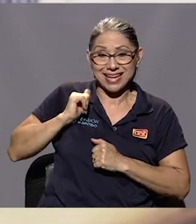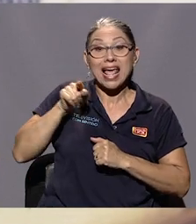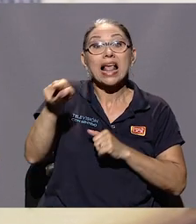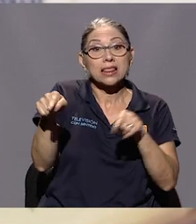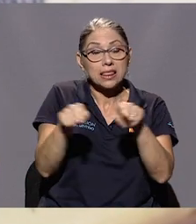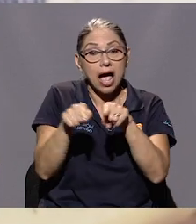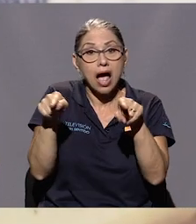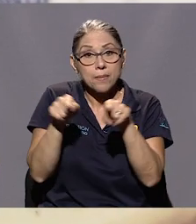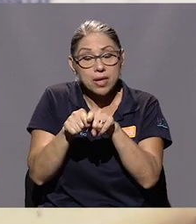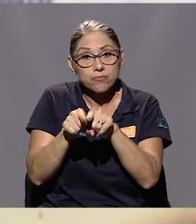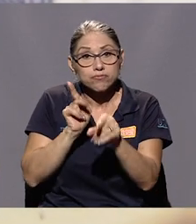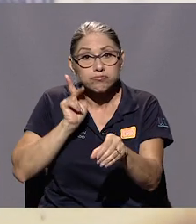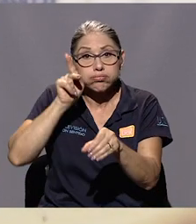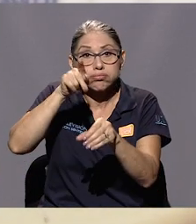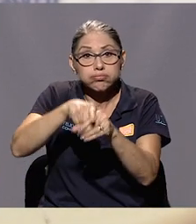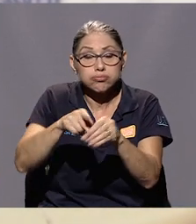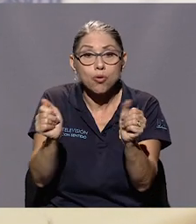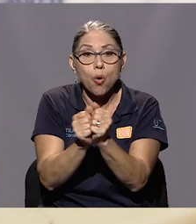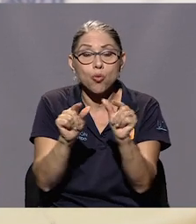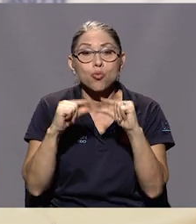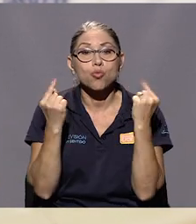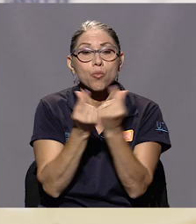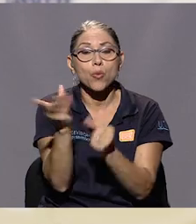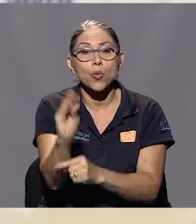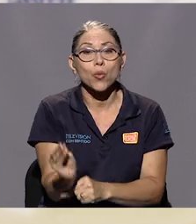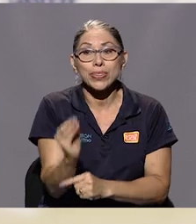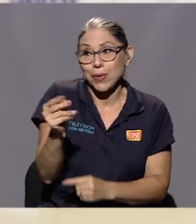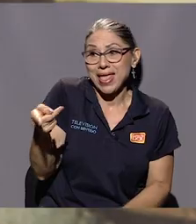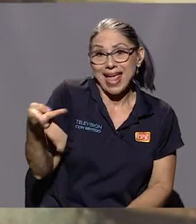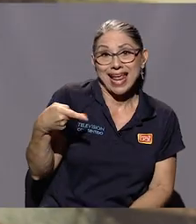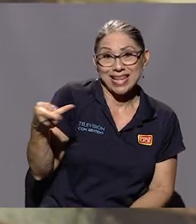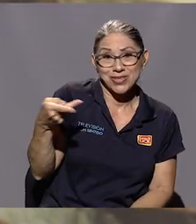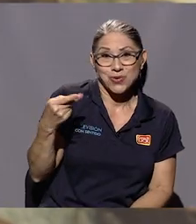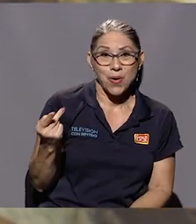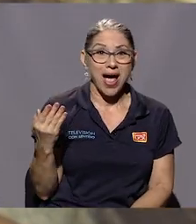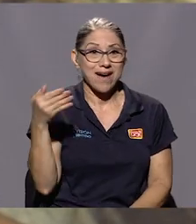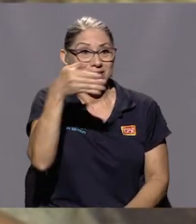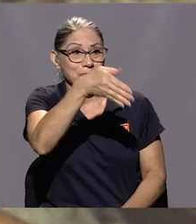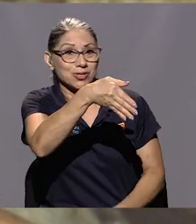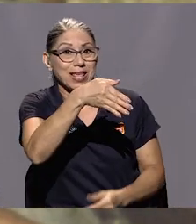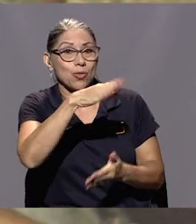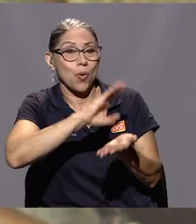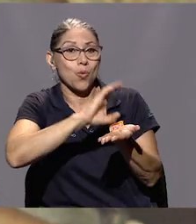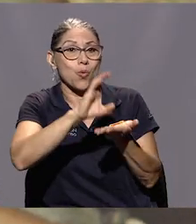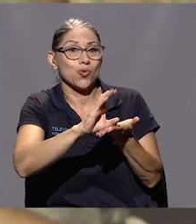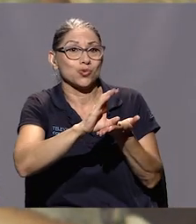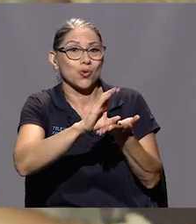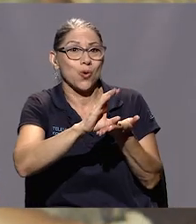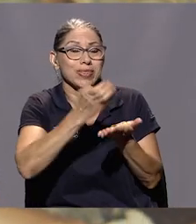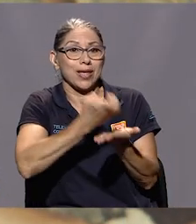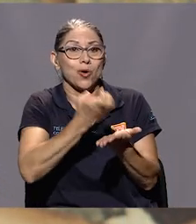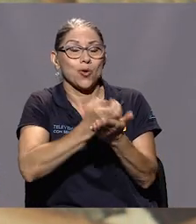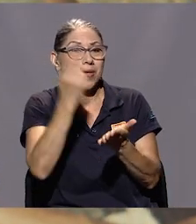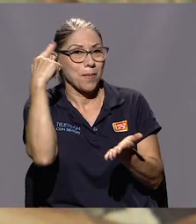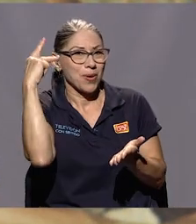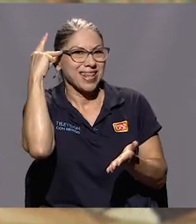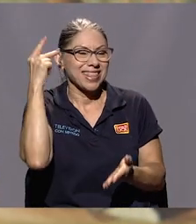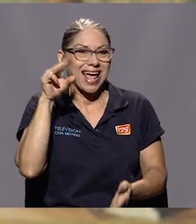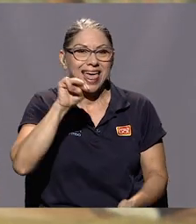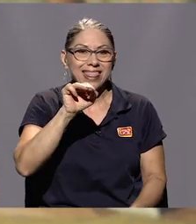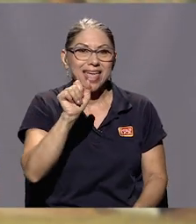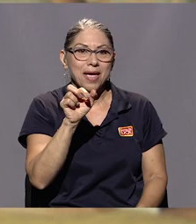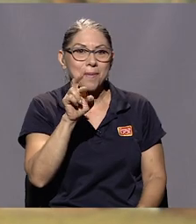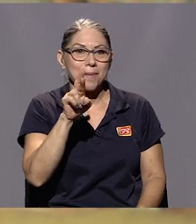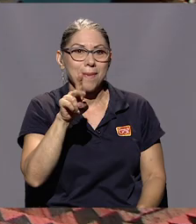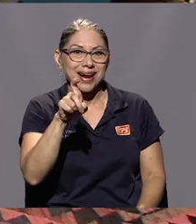también militaba en la juventud, y él y yo habíamos asistido a un curso como de marxismo, economía política, Reynier y yo.